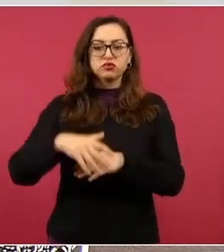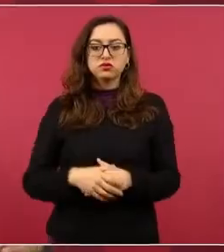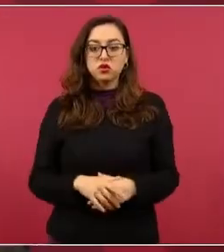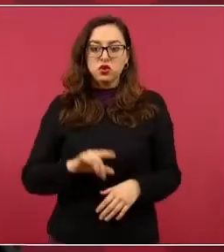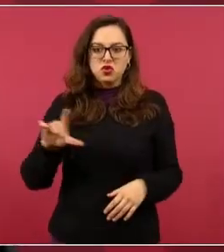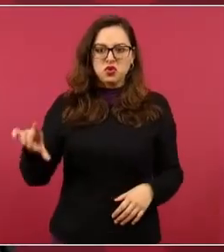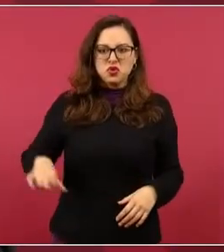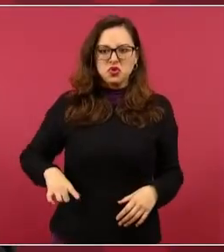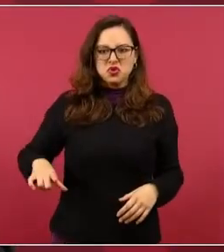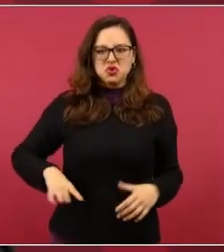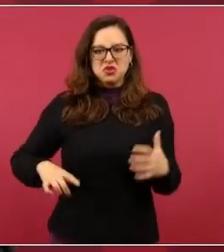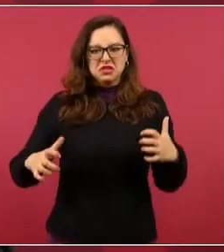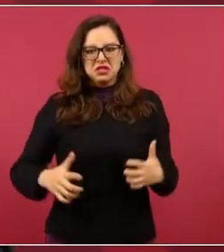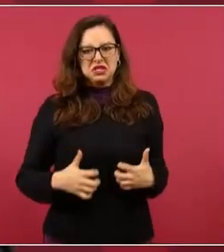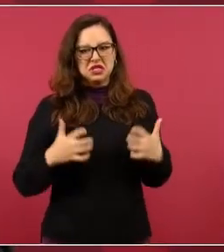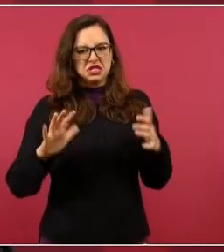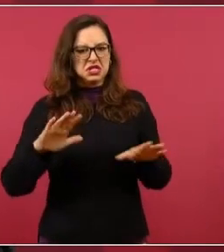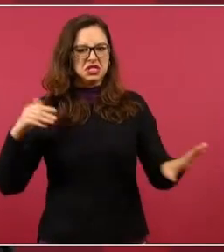represión.